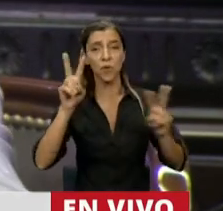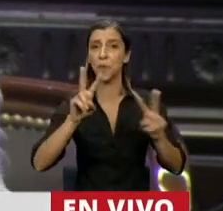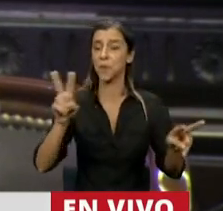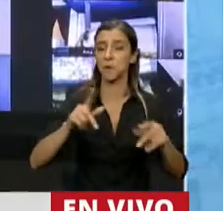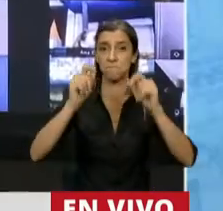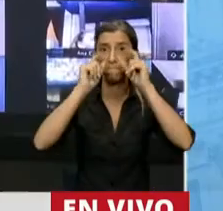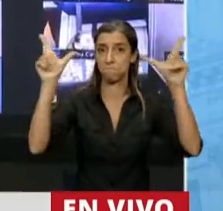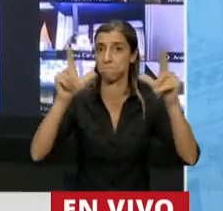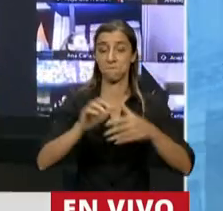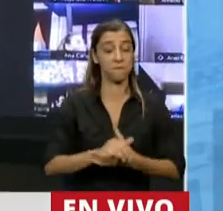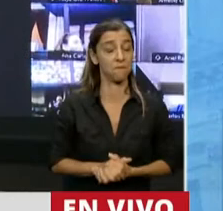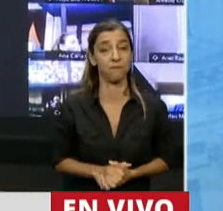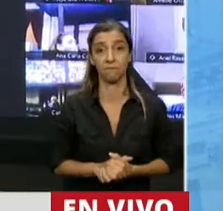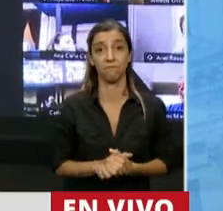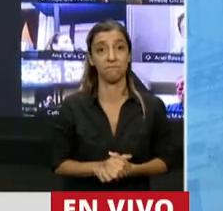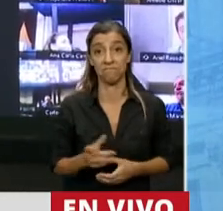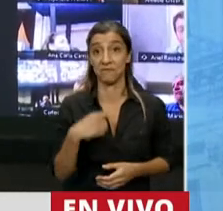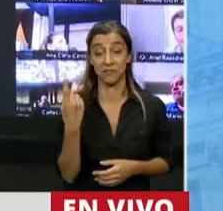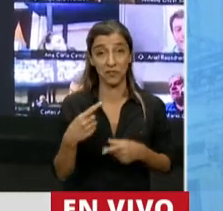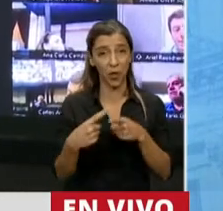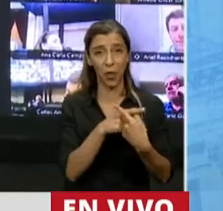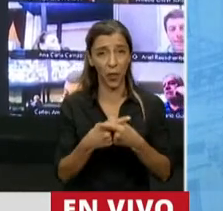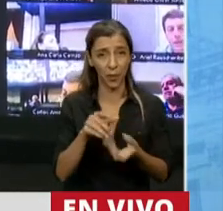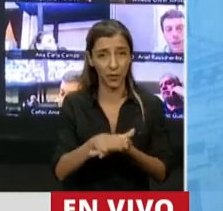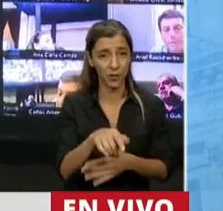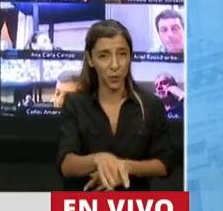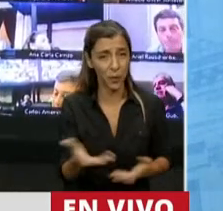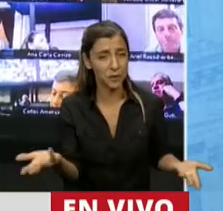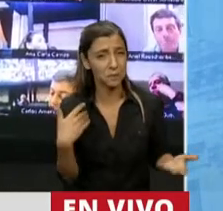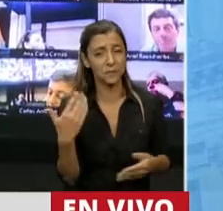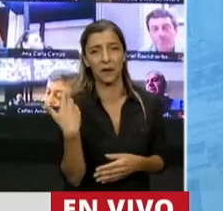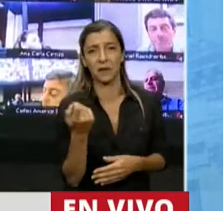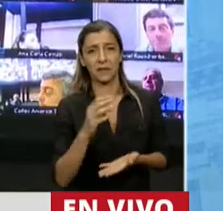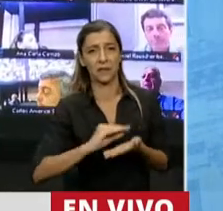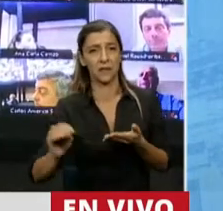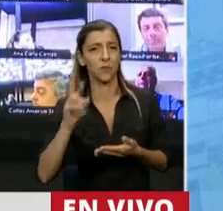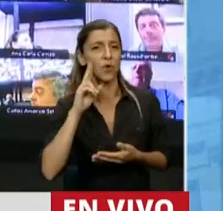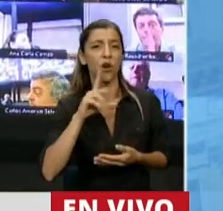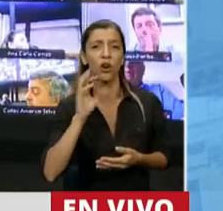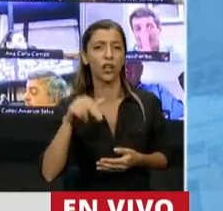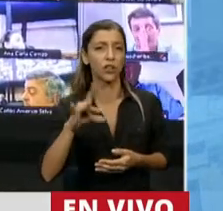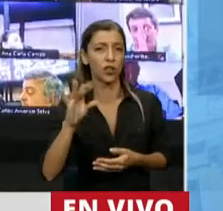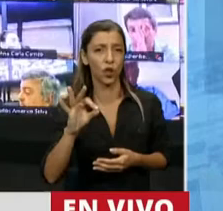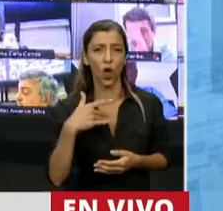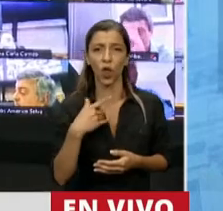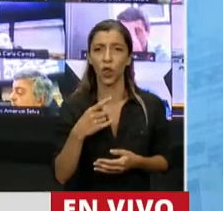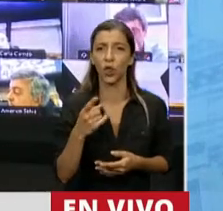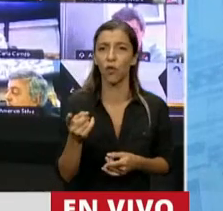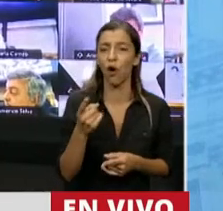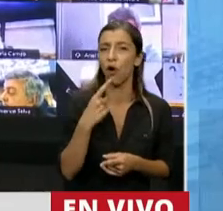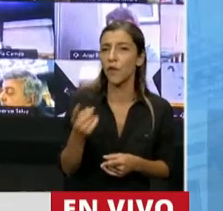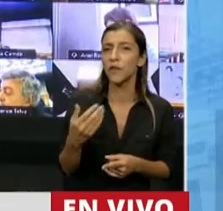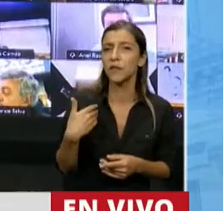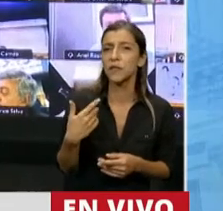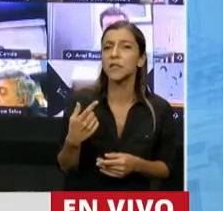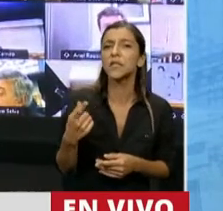porque que estemos discutiendo esto, recién pasó un diputado, el diputado Ritondo, dijo, vos cuando cumplís año, 3 de octubre, ¿cuándo no cumplís? ¿El 2 o el 4?